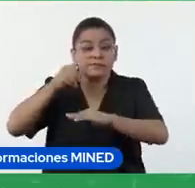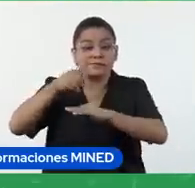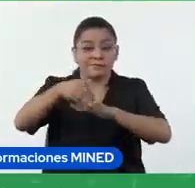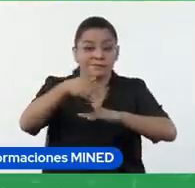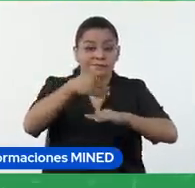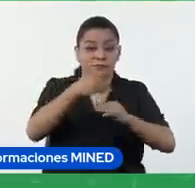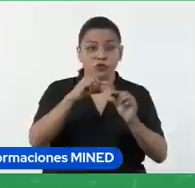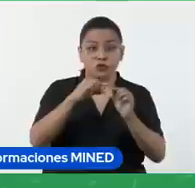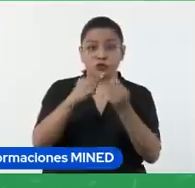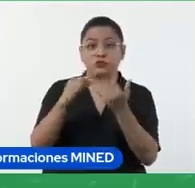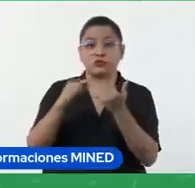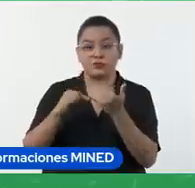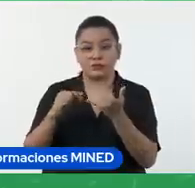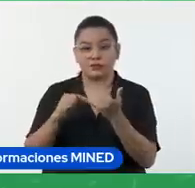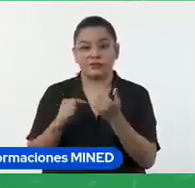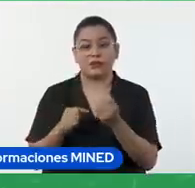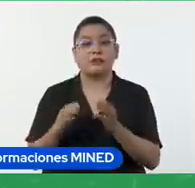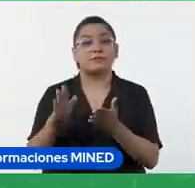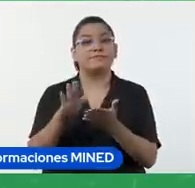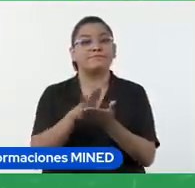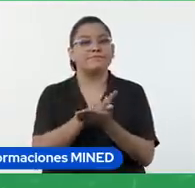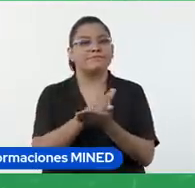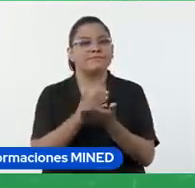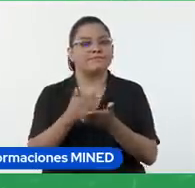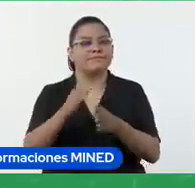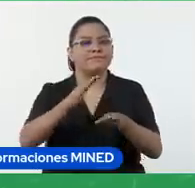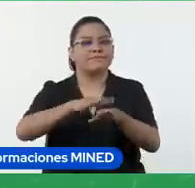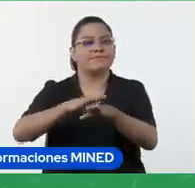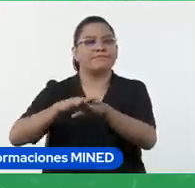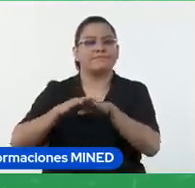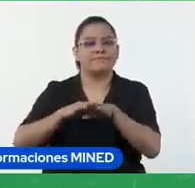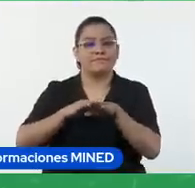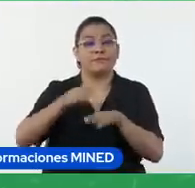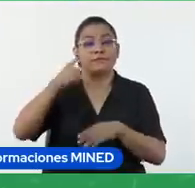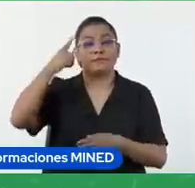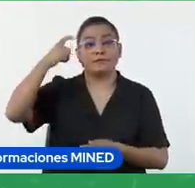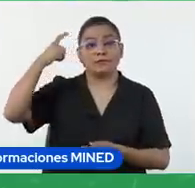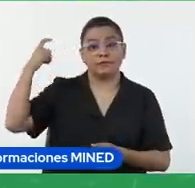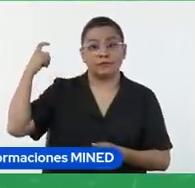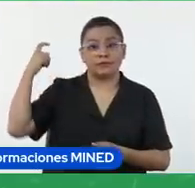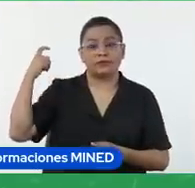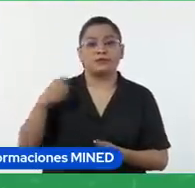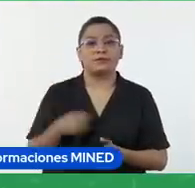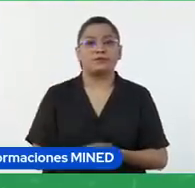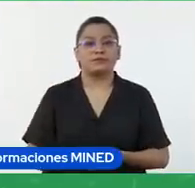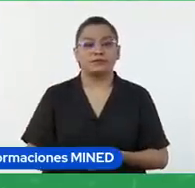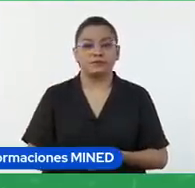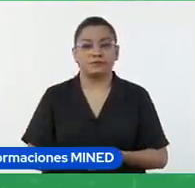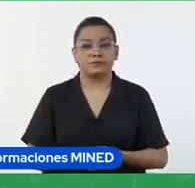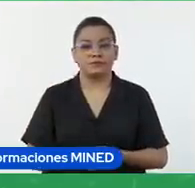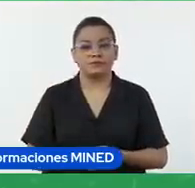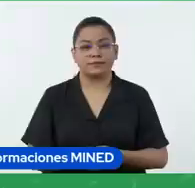WhatsApp, ya que ahí se comparten los avisos recordatorios y enlaces de los webinars.